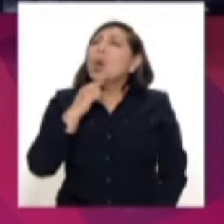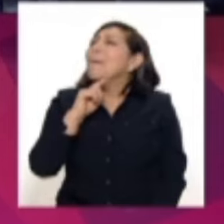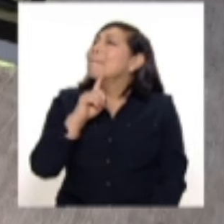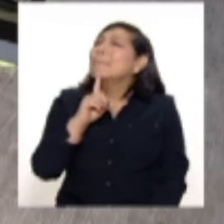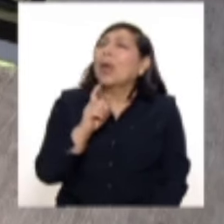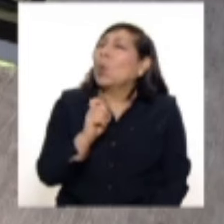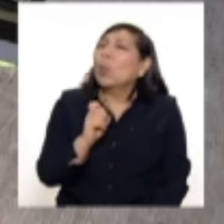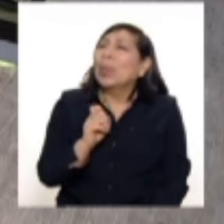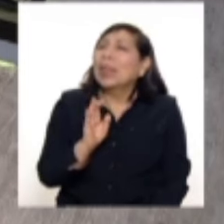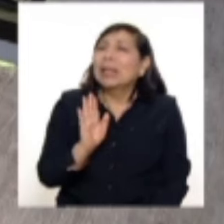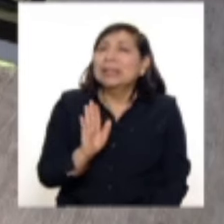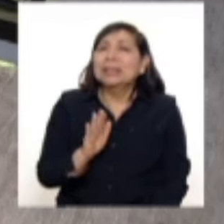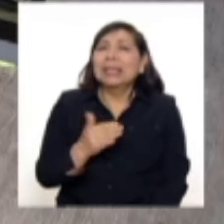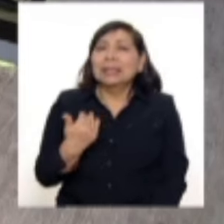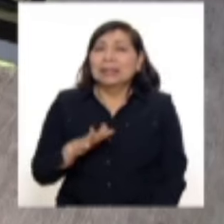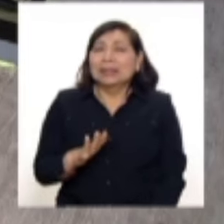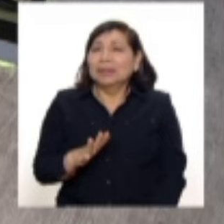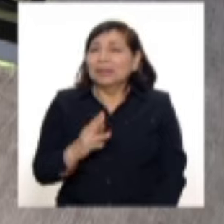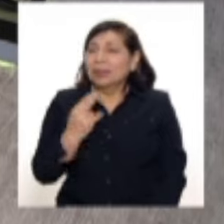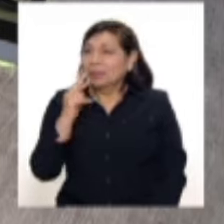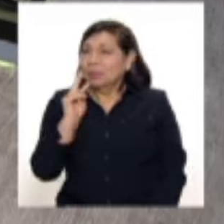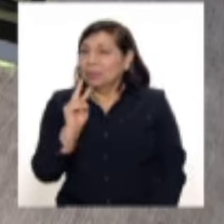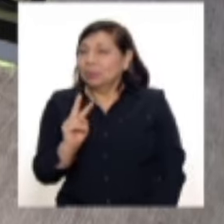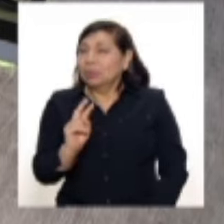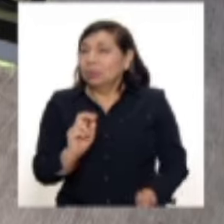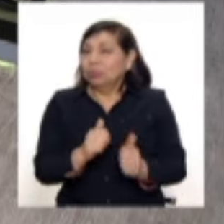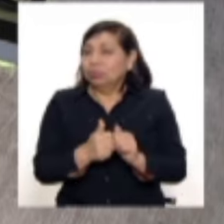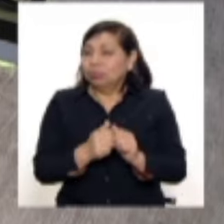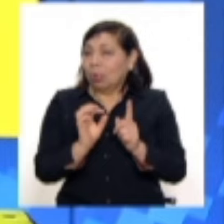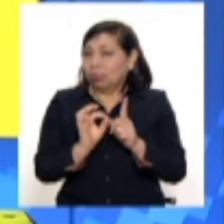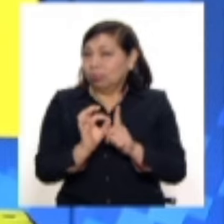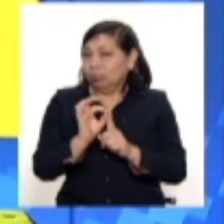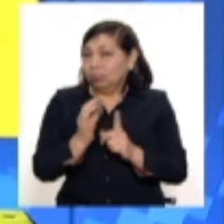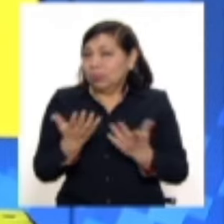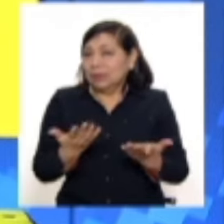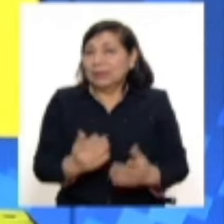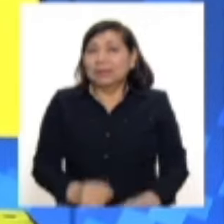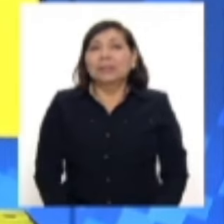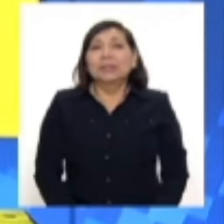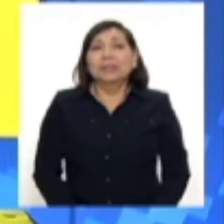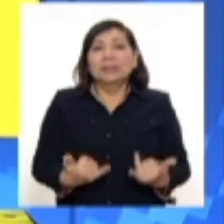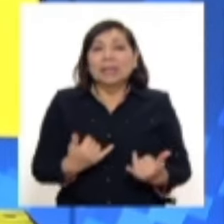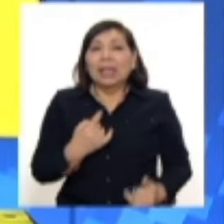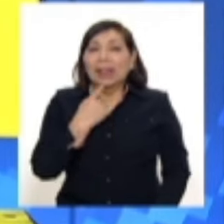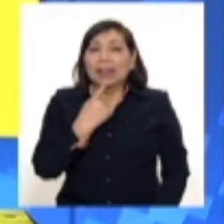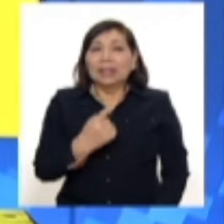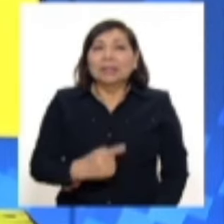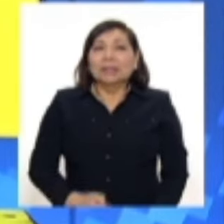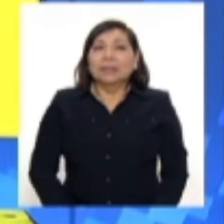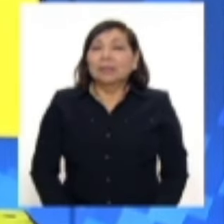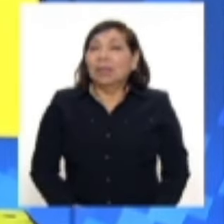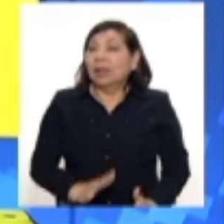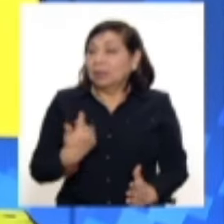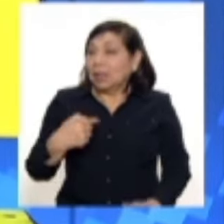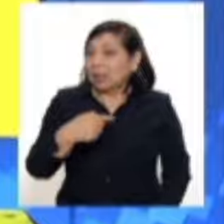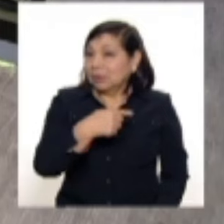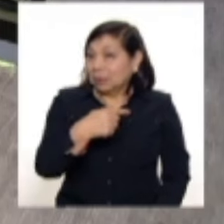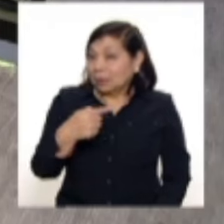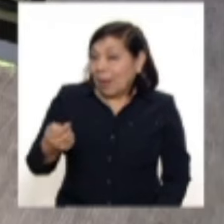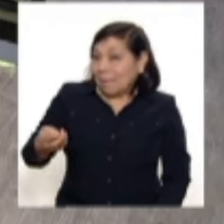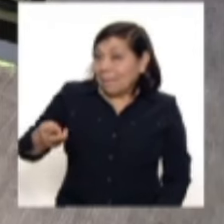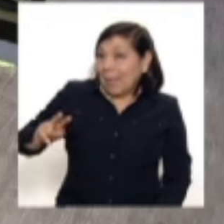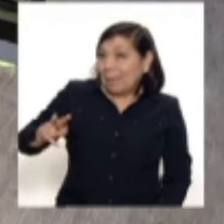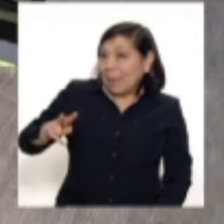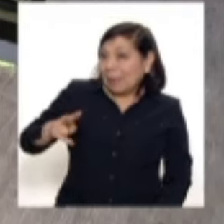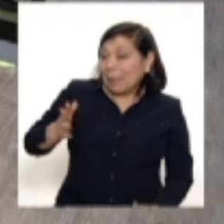consulta. Bueno, ya estamos viendo que hay un cambio en la temperatura, ¿verdad? Ahora señalas que a lo largo de esta semana va a ir